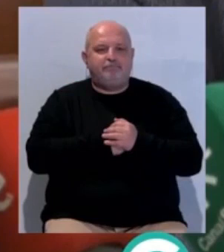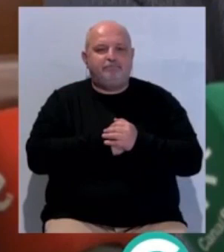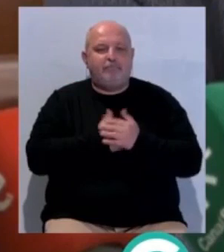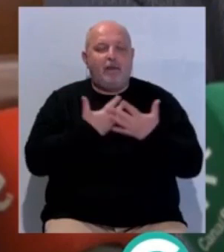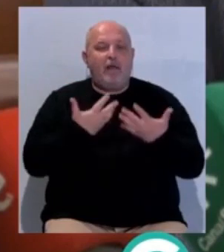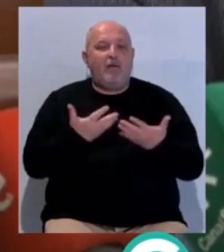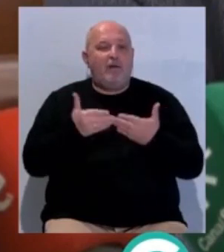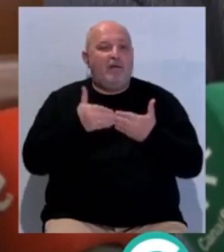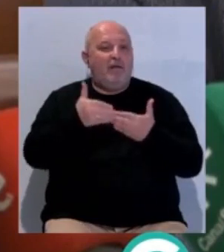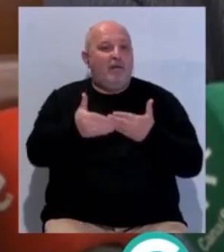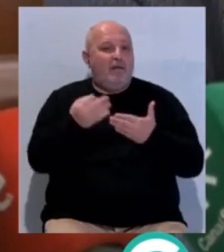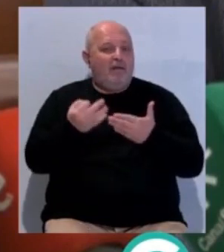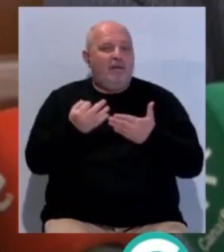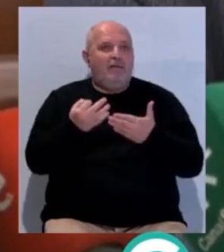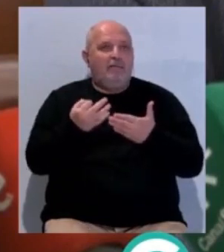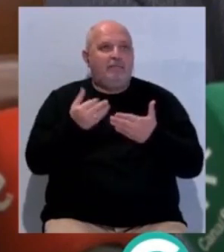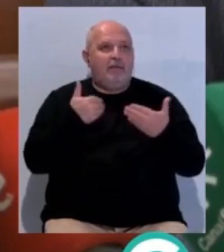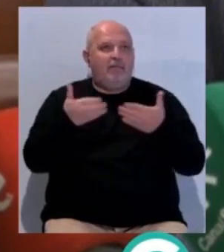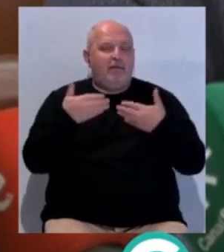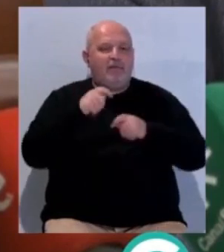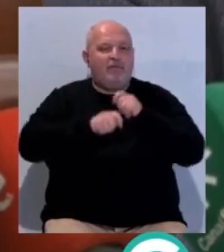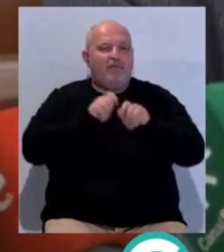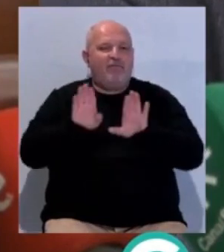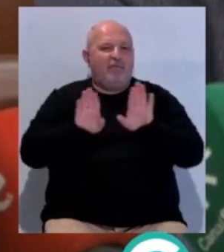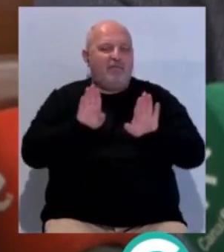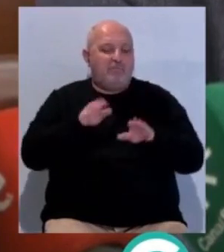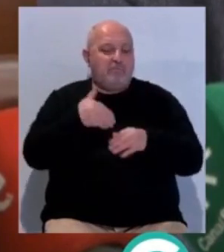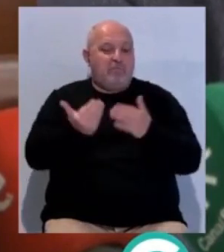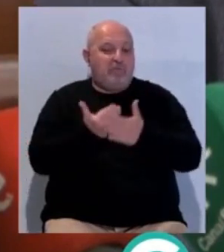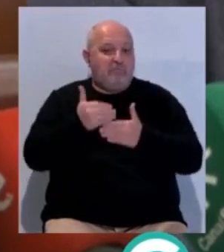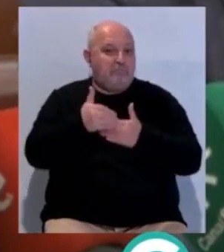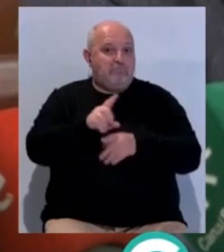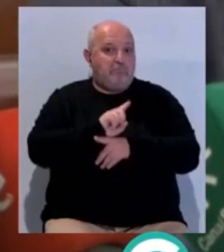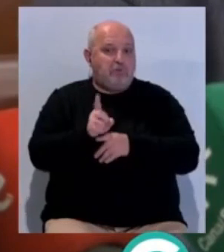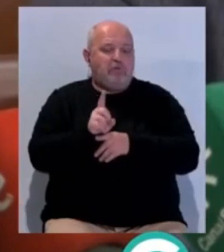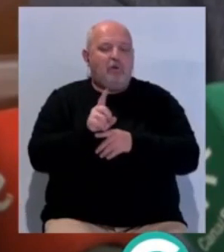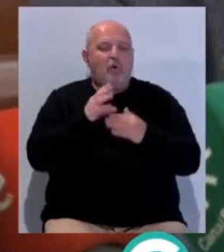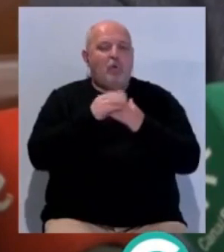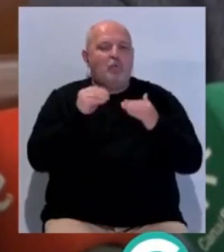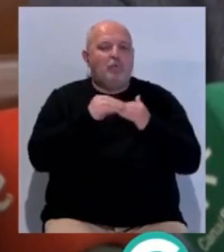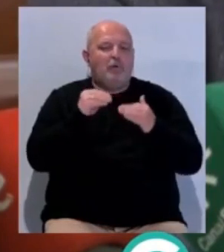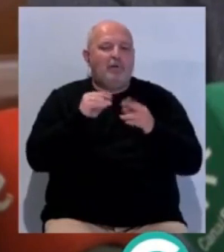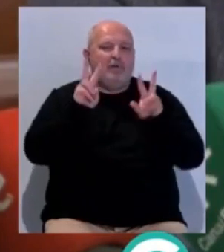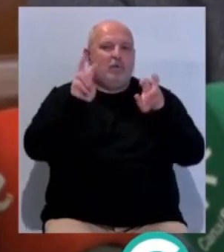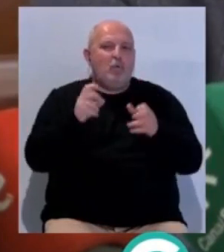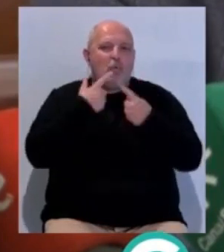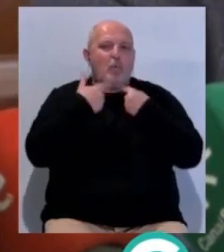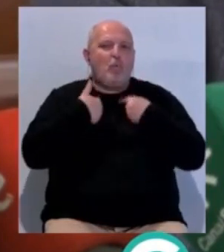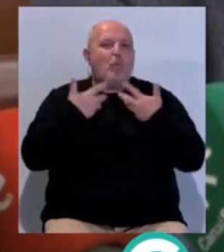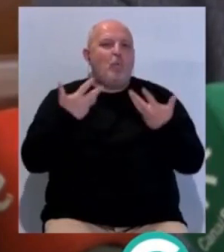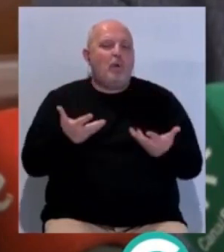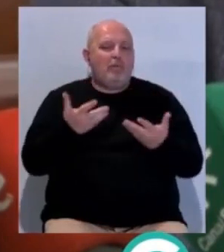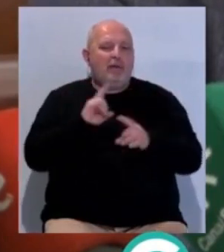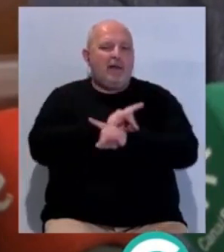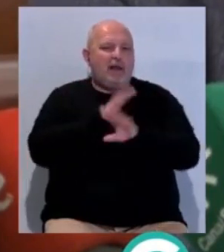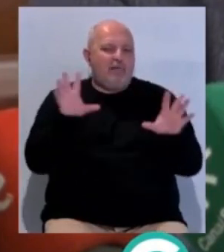Ahora lo que vamos a hacer es hablar con la Asociación de Vecinos en los próximos días para utilizar el criterio, para ver un poco,